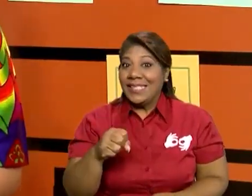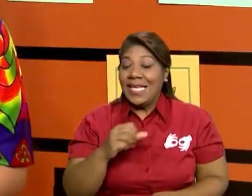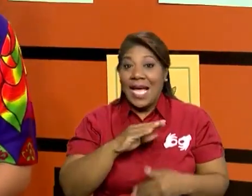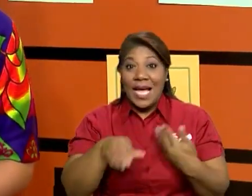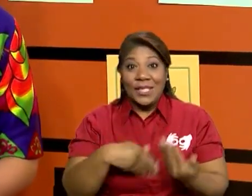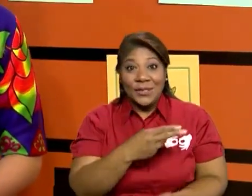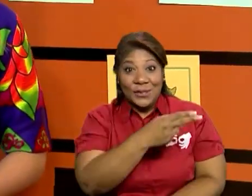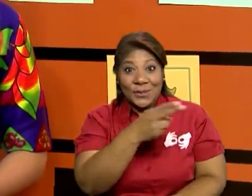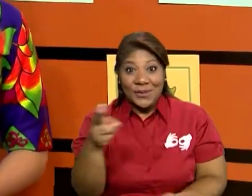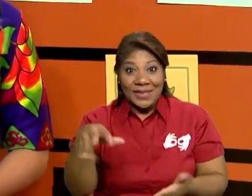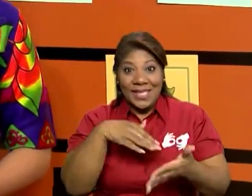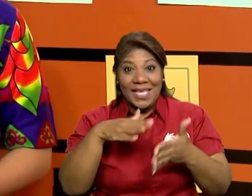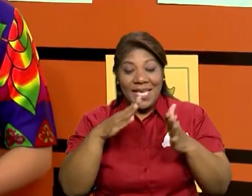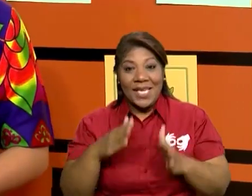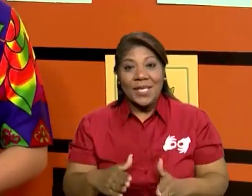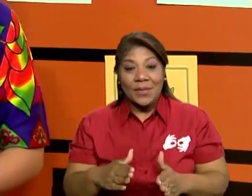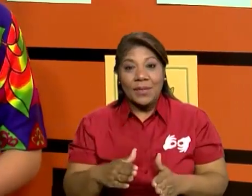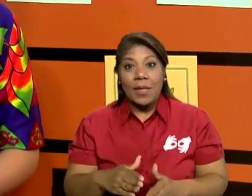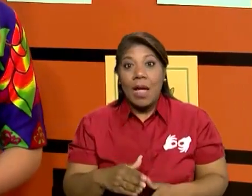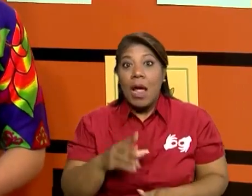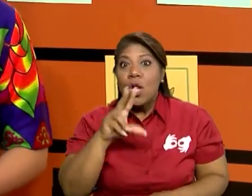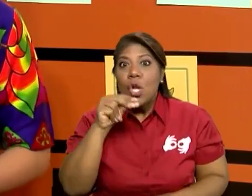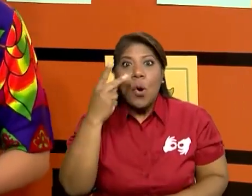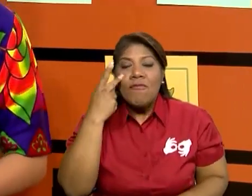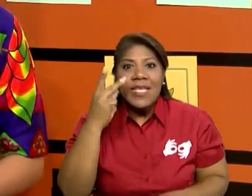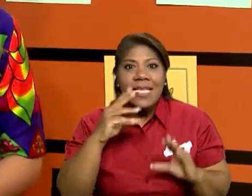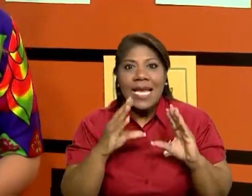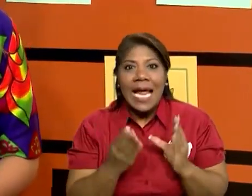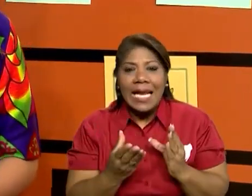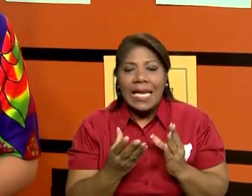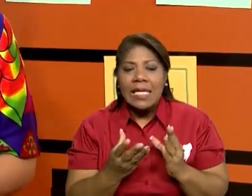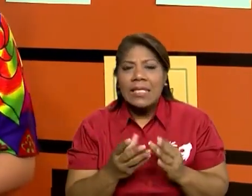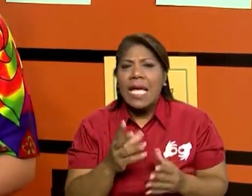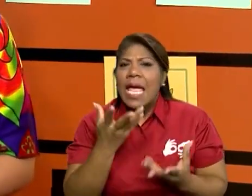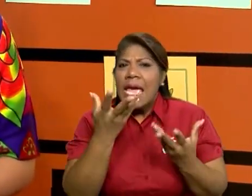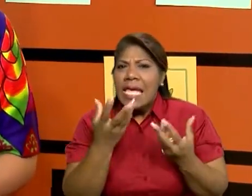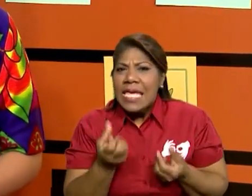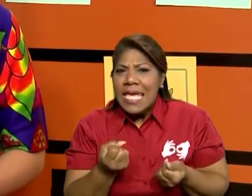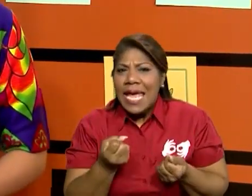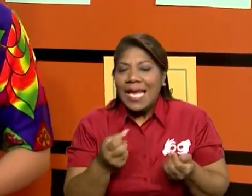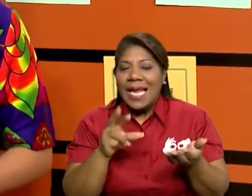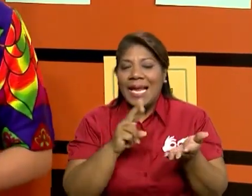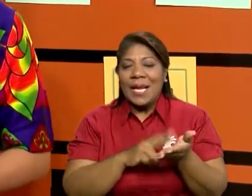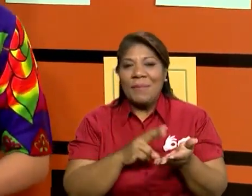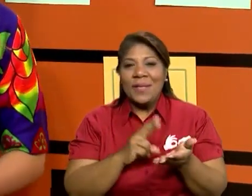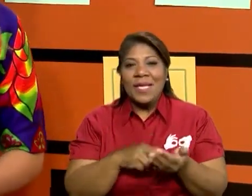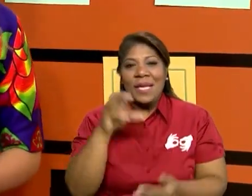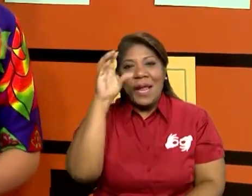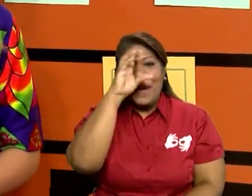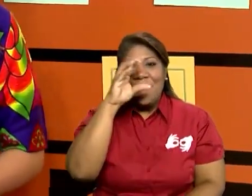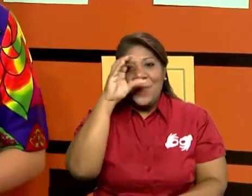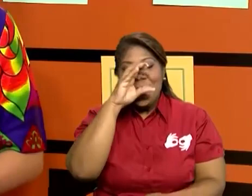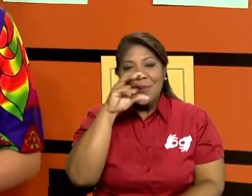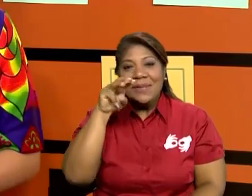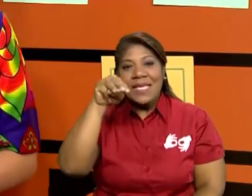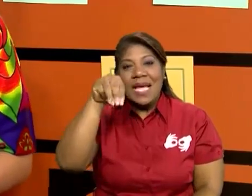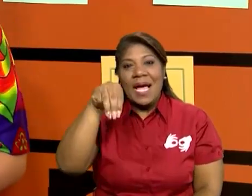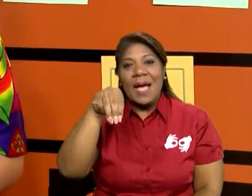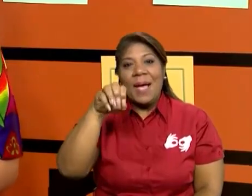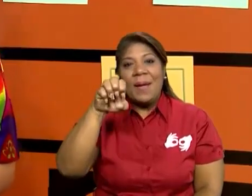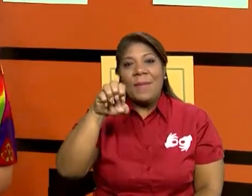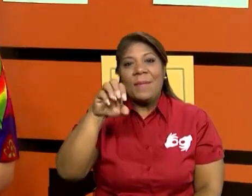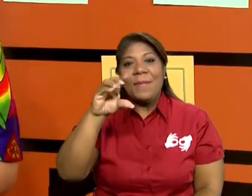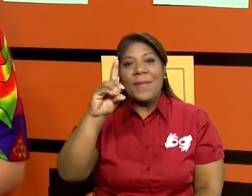nuestros estudiantes que si se perdieron las clases, pueden ingresar a MedConGo para que puedan revivirlas.